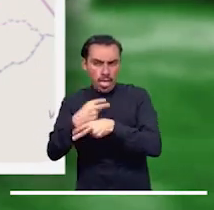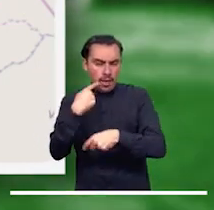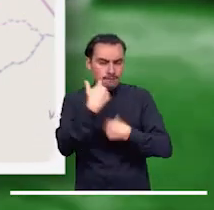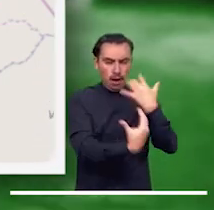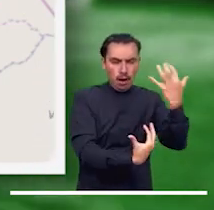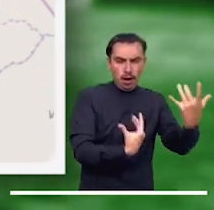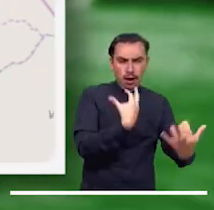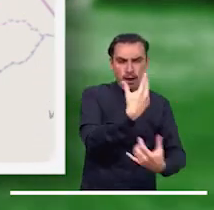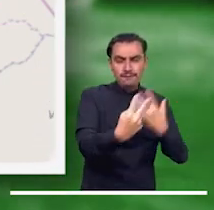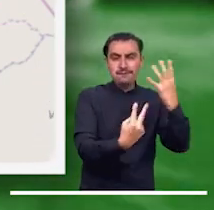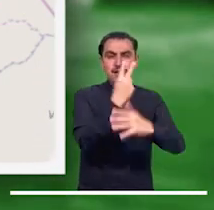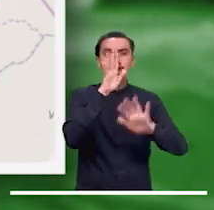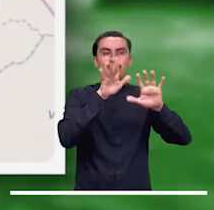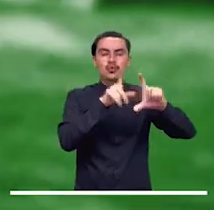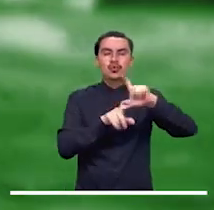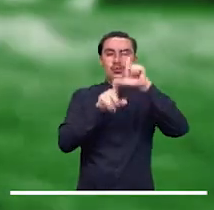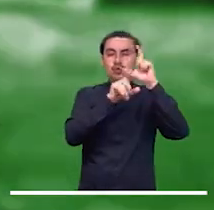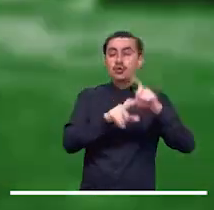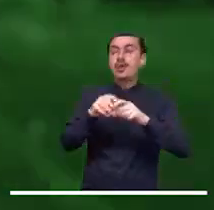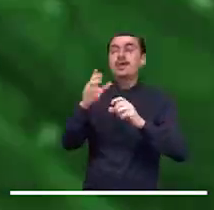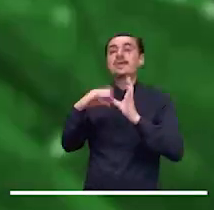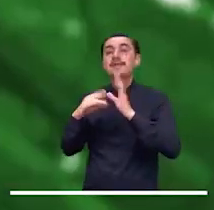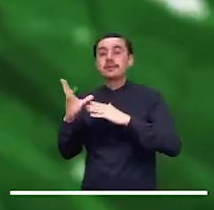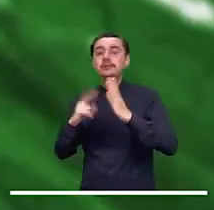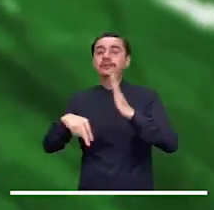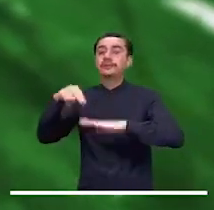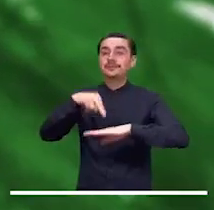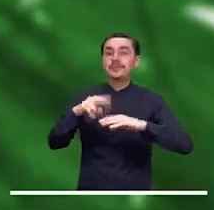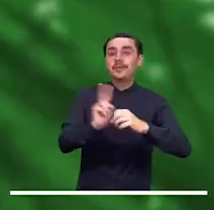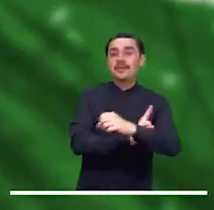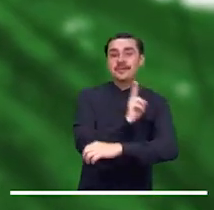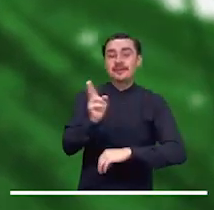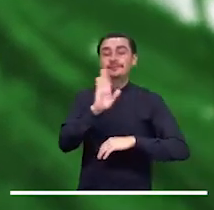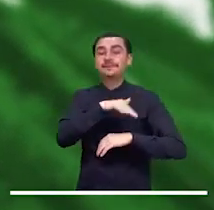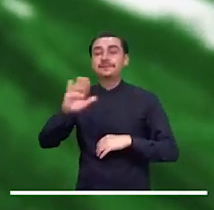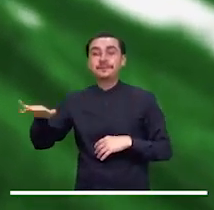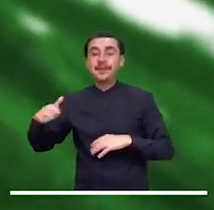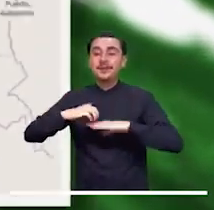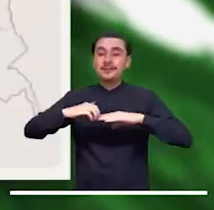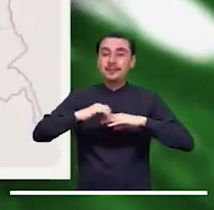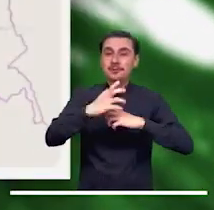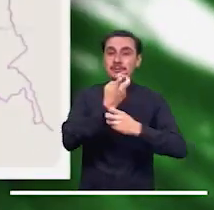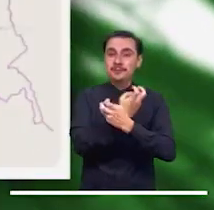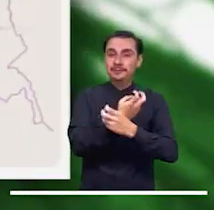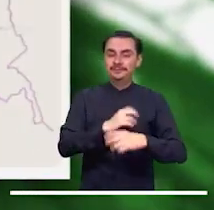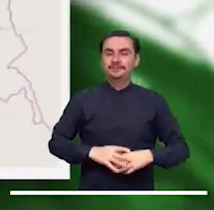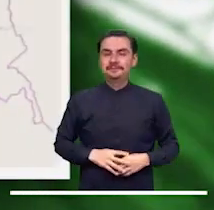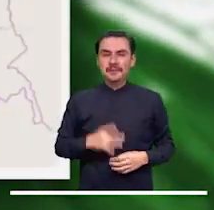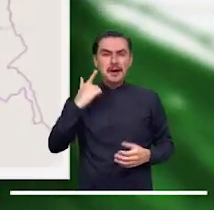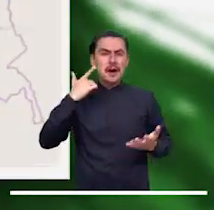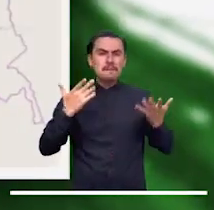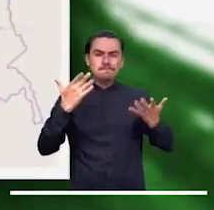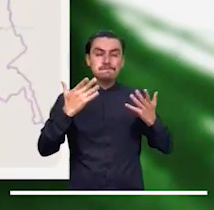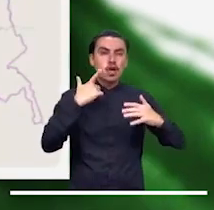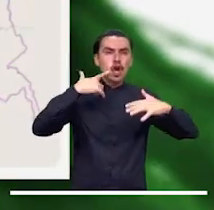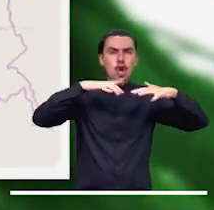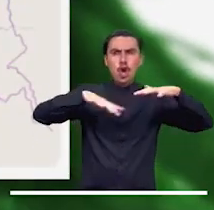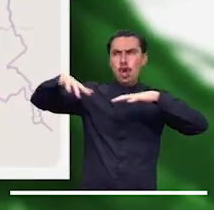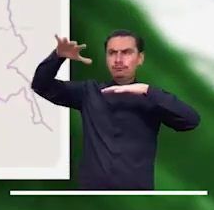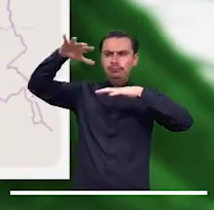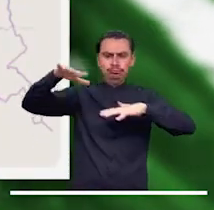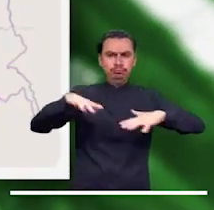rompimiento del dique del río Cauca, generando ingreso de agua hacia el Bajo San Jorge. Se emite alerta roja por alta